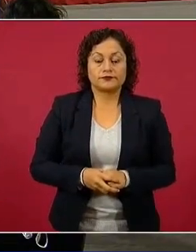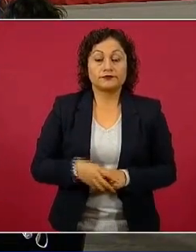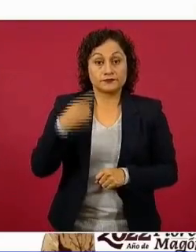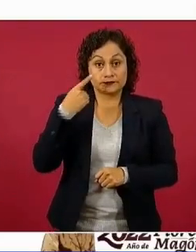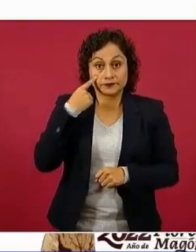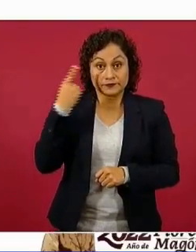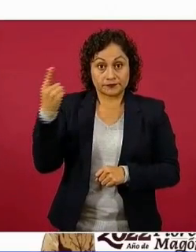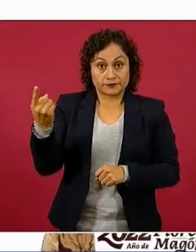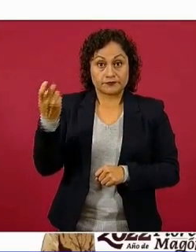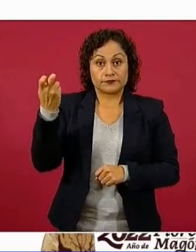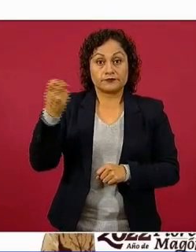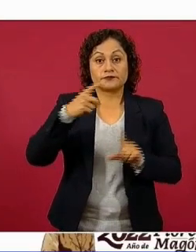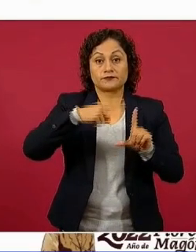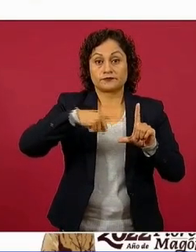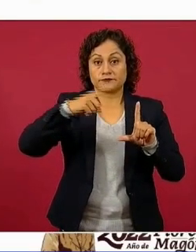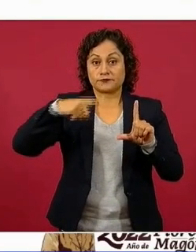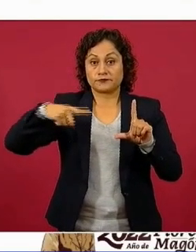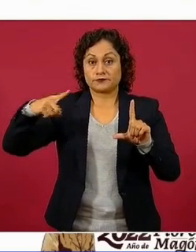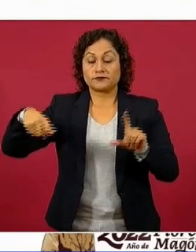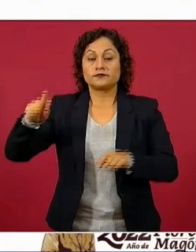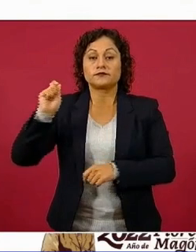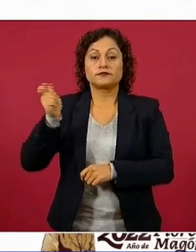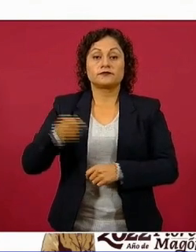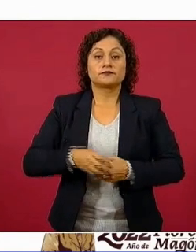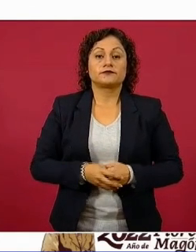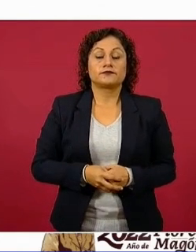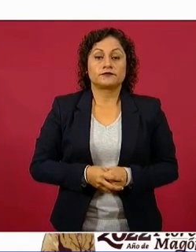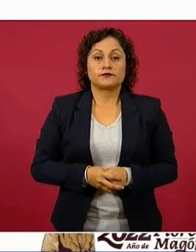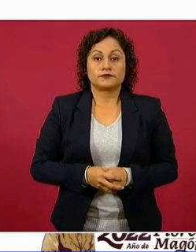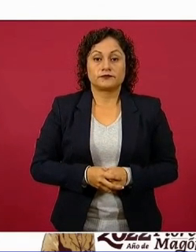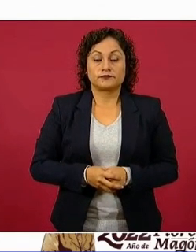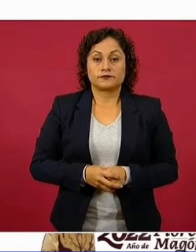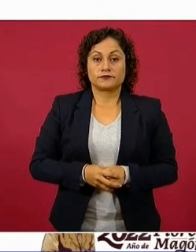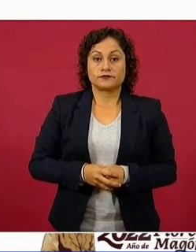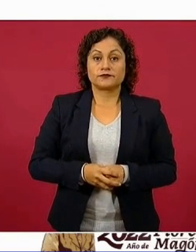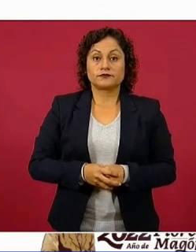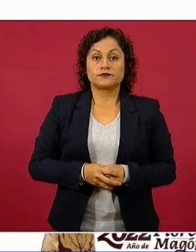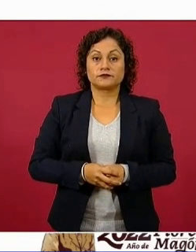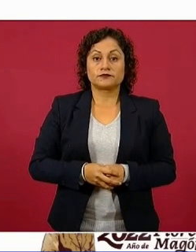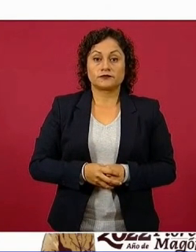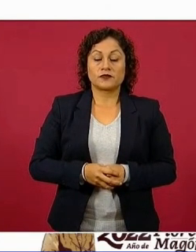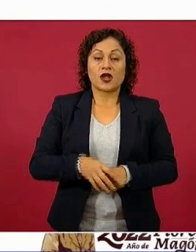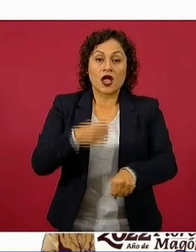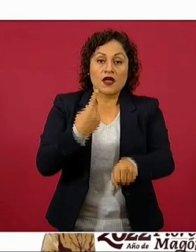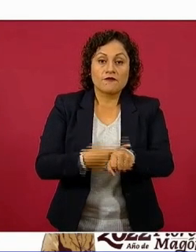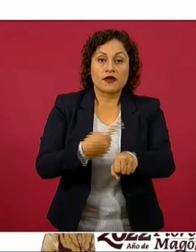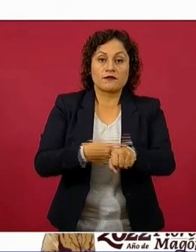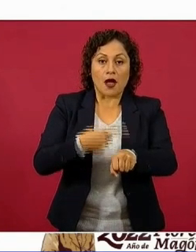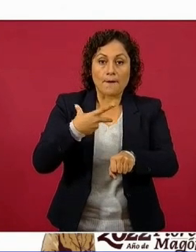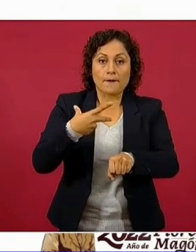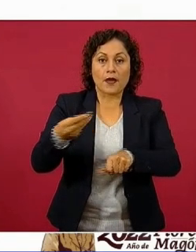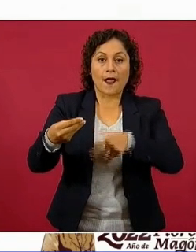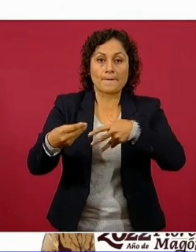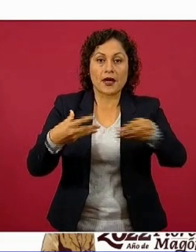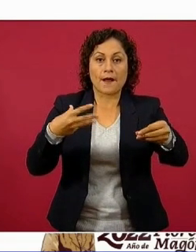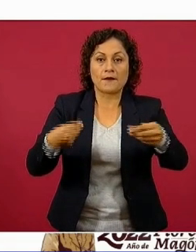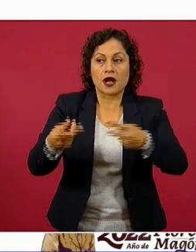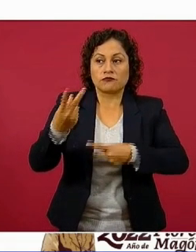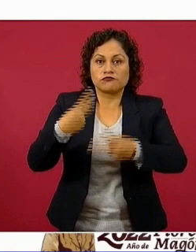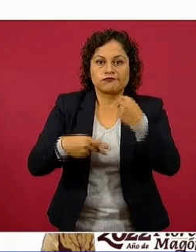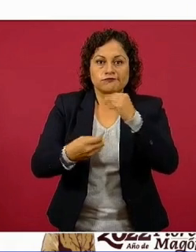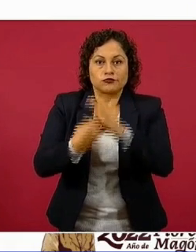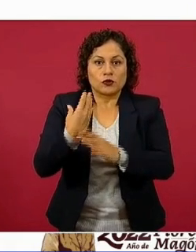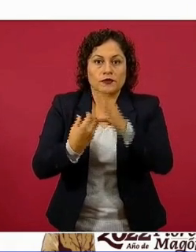epidémica de agregación semanal, la intensidad de la ocurrencia de casos, es decir, la incidencia de nuevos casos